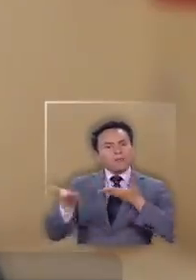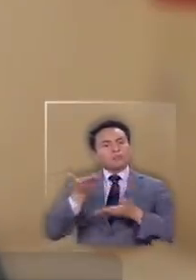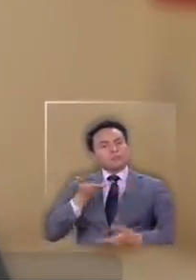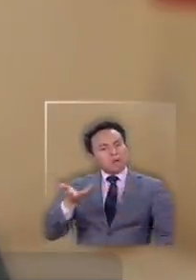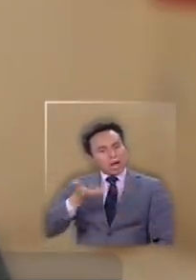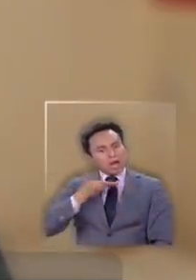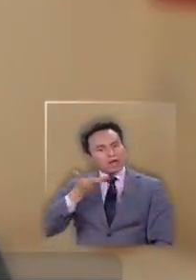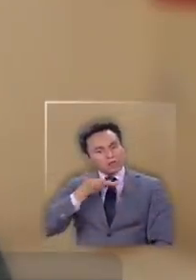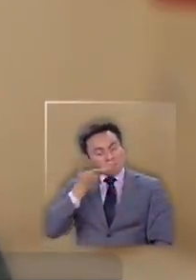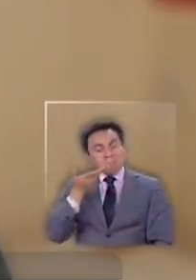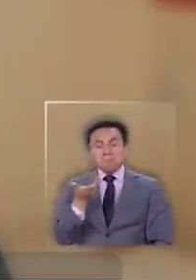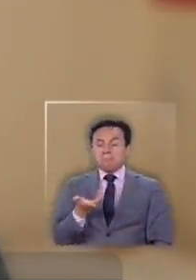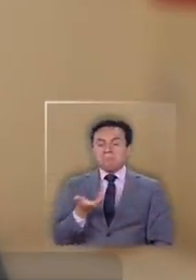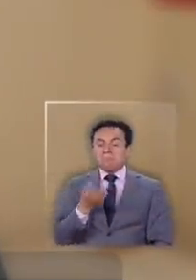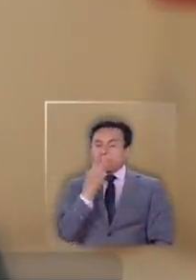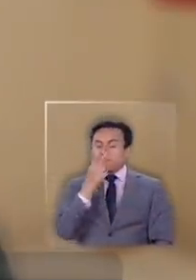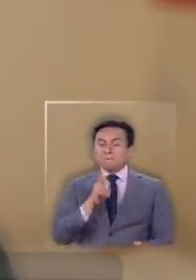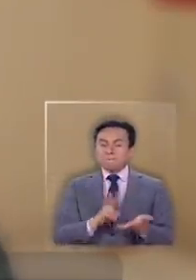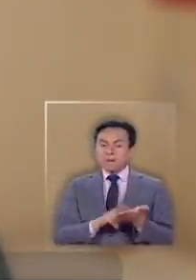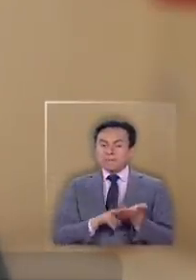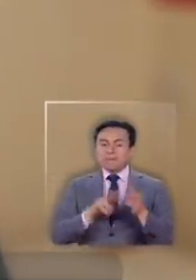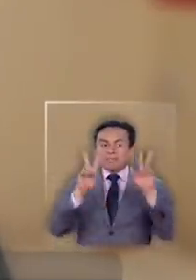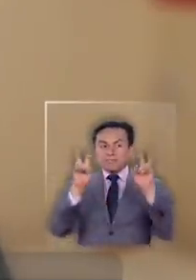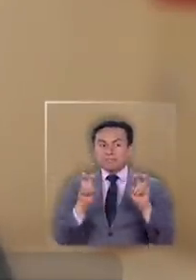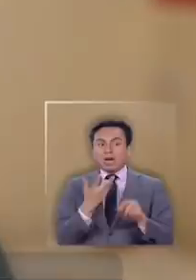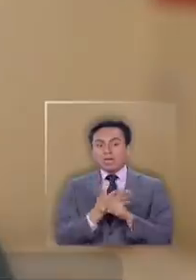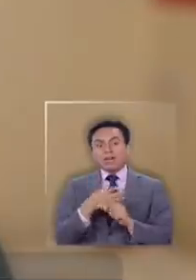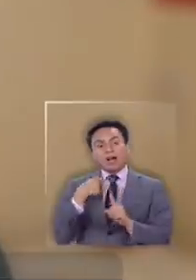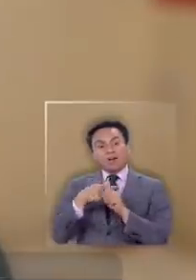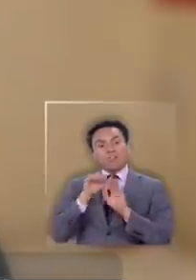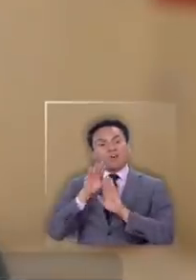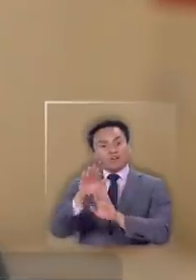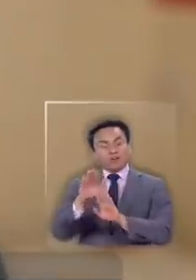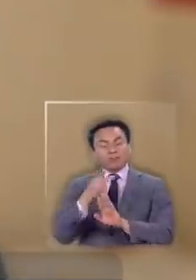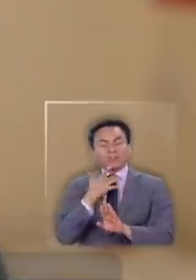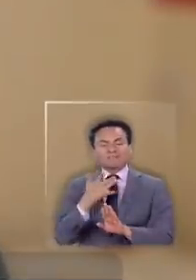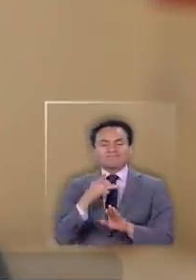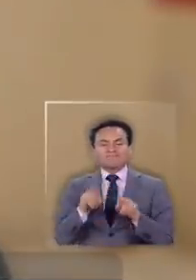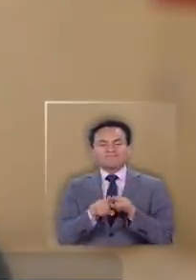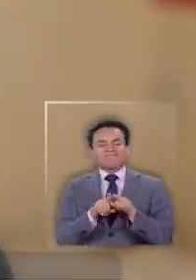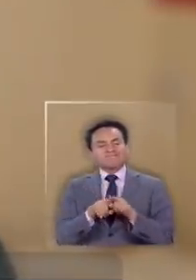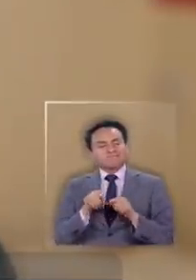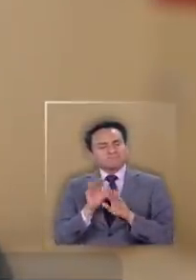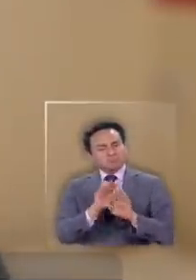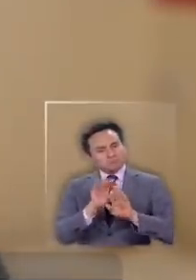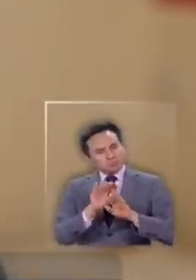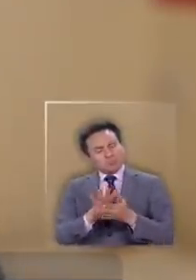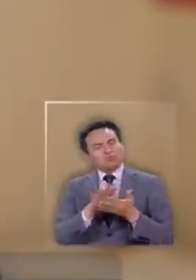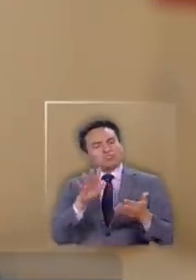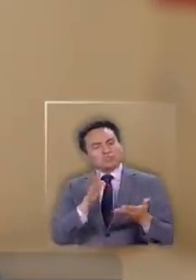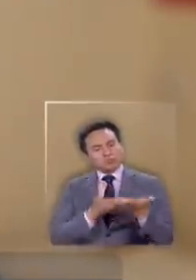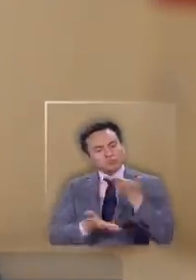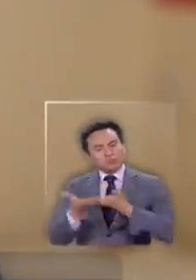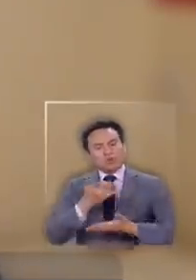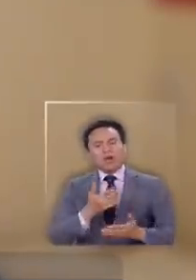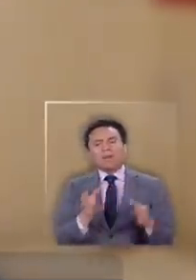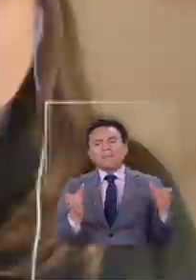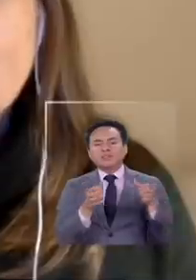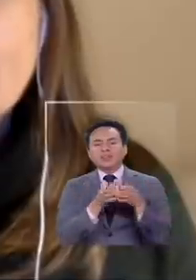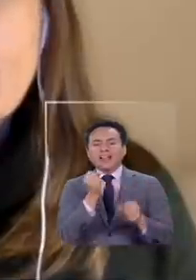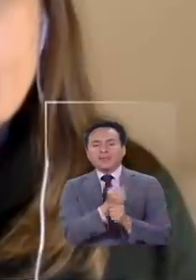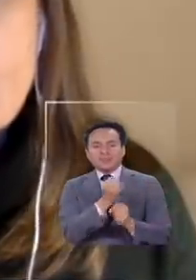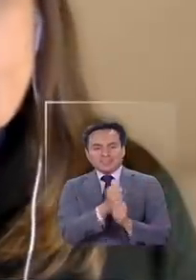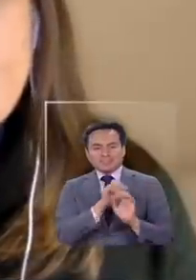Y por lo tanto, la verdad es que tiene ahí un punto a favor, porque va a tener mucha colaboración por parte del Partido Laborista ahora.